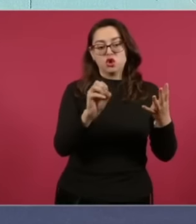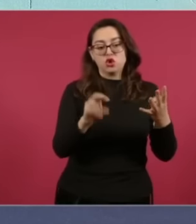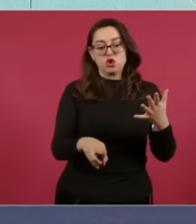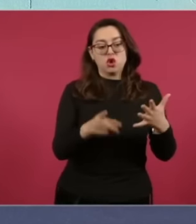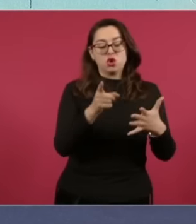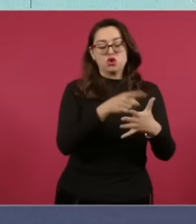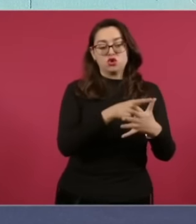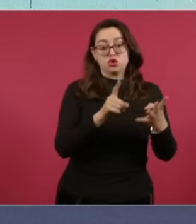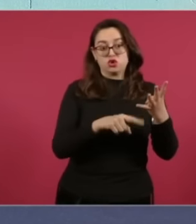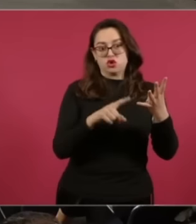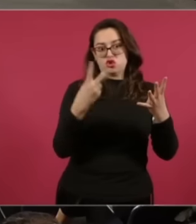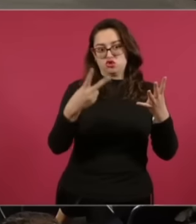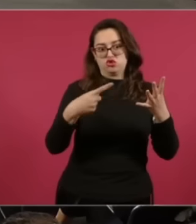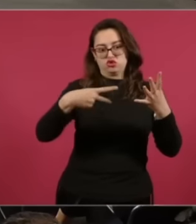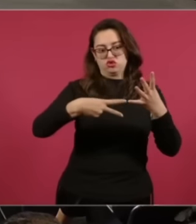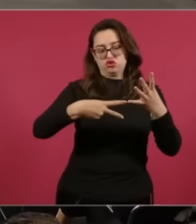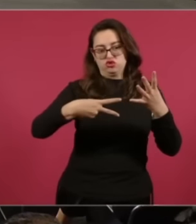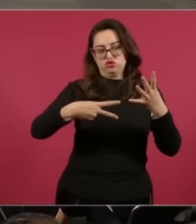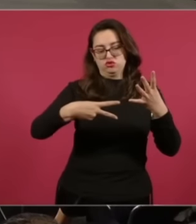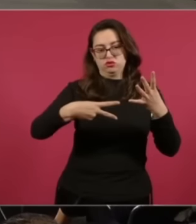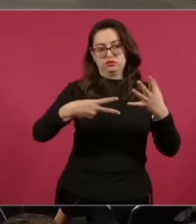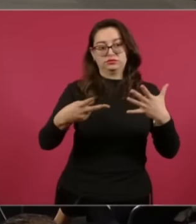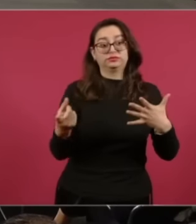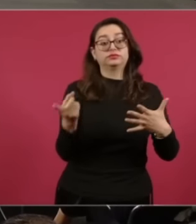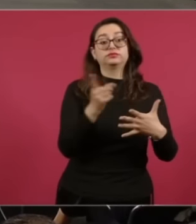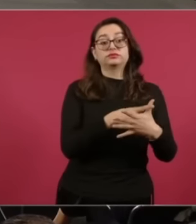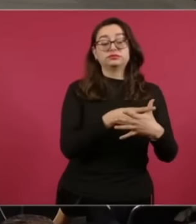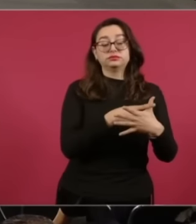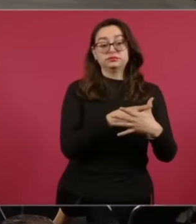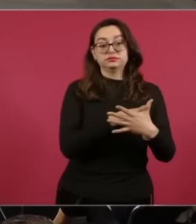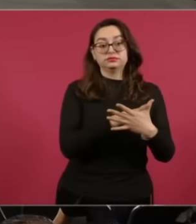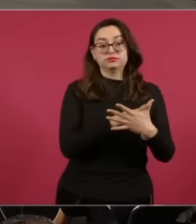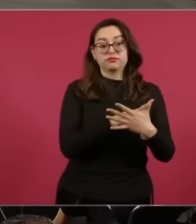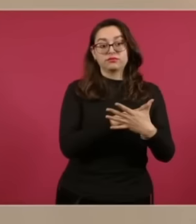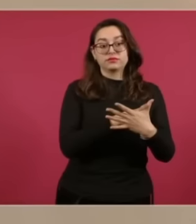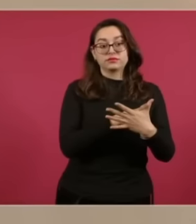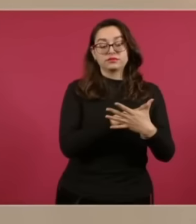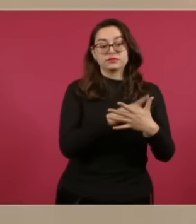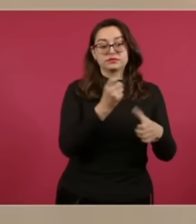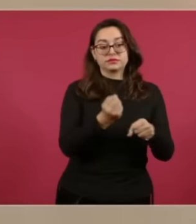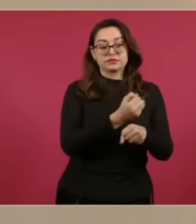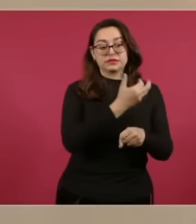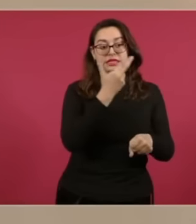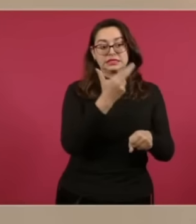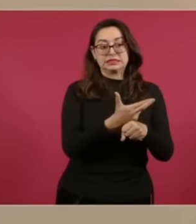Distritos De Torreón Más Estas Secretarías